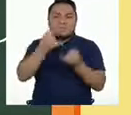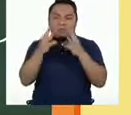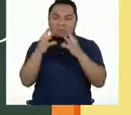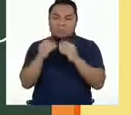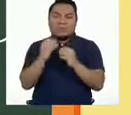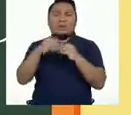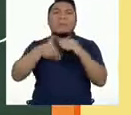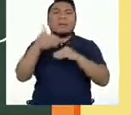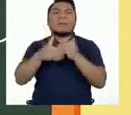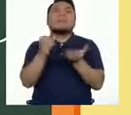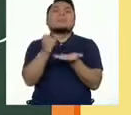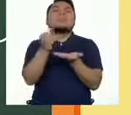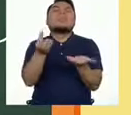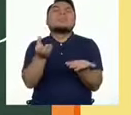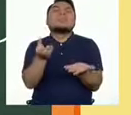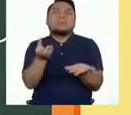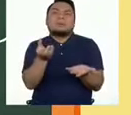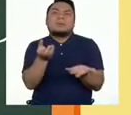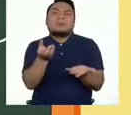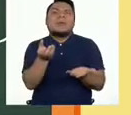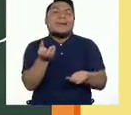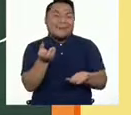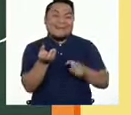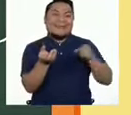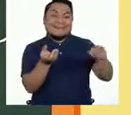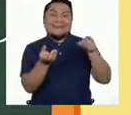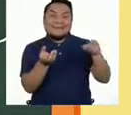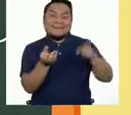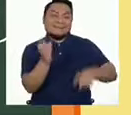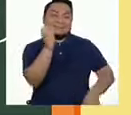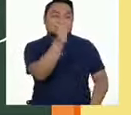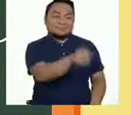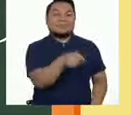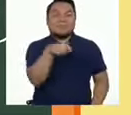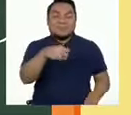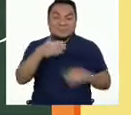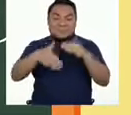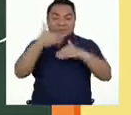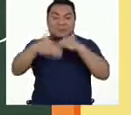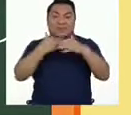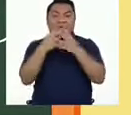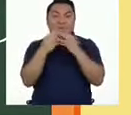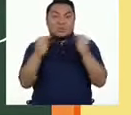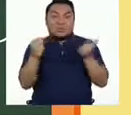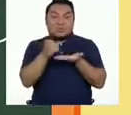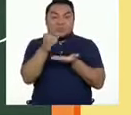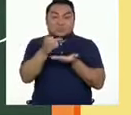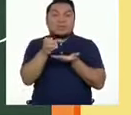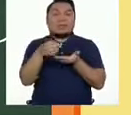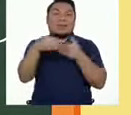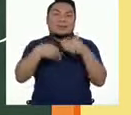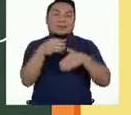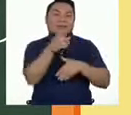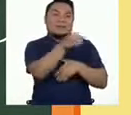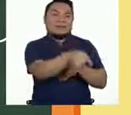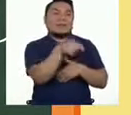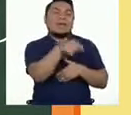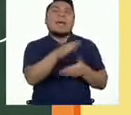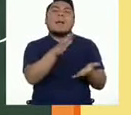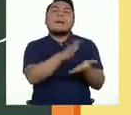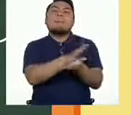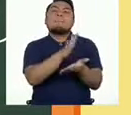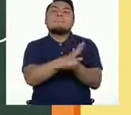a ubicarlo? ¡Muy bien! El rollo vacío de papel higiénico se encuentra en el grupo de los